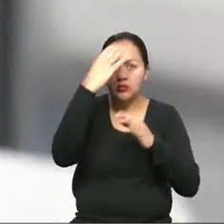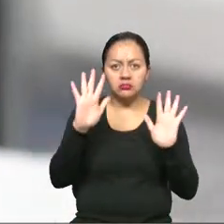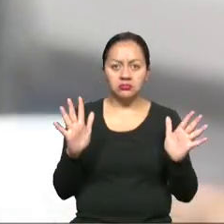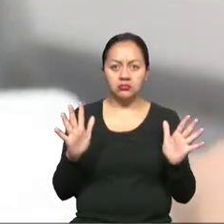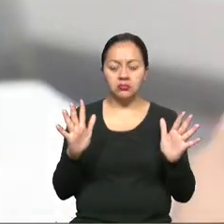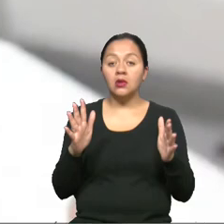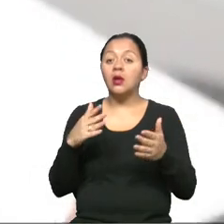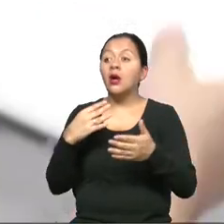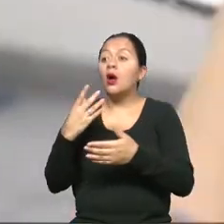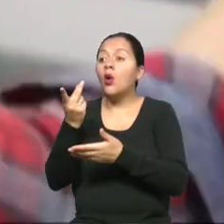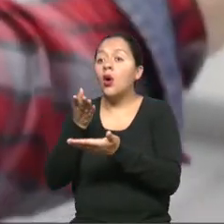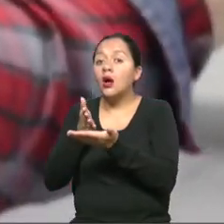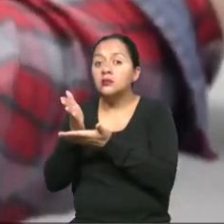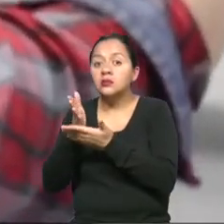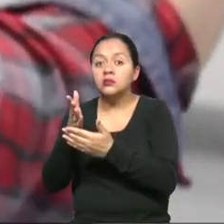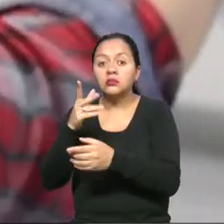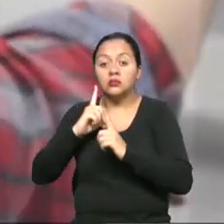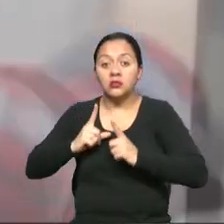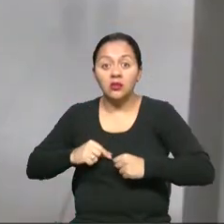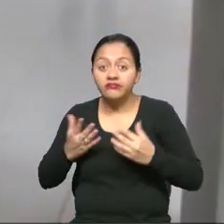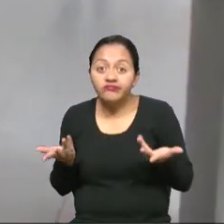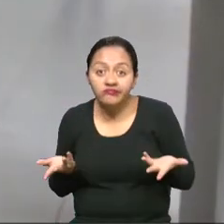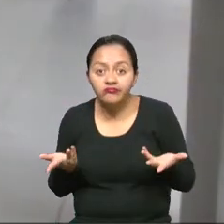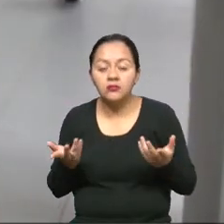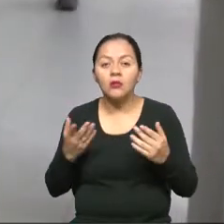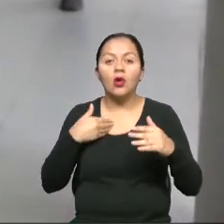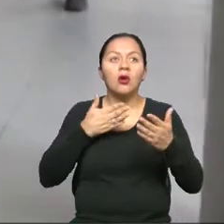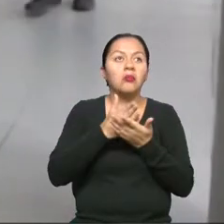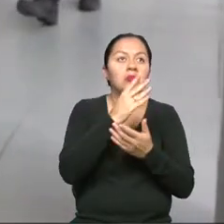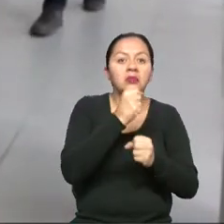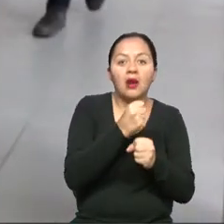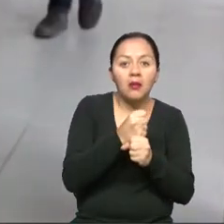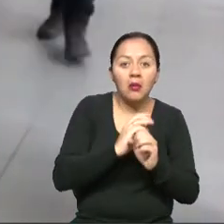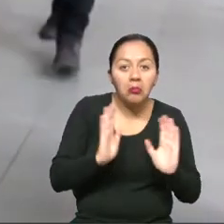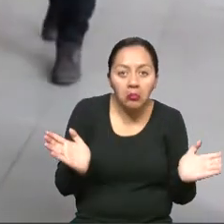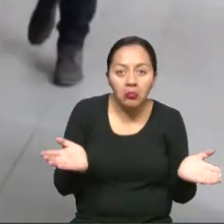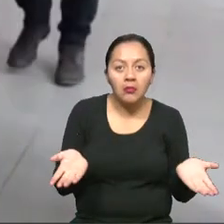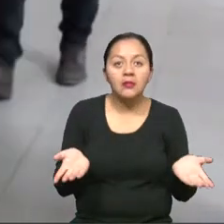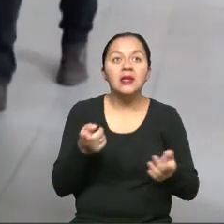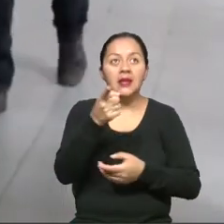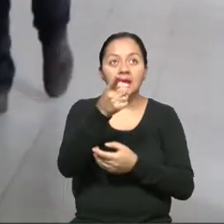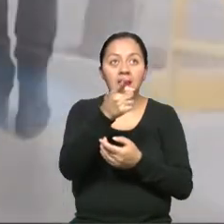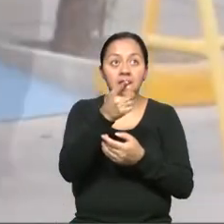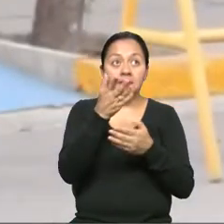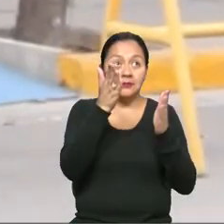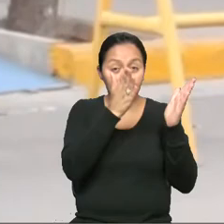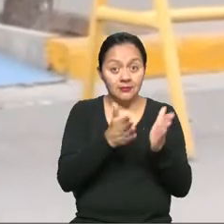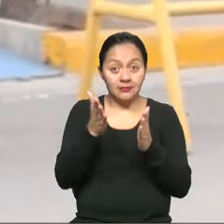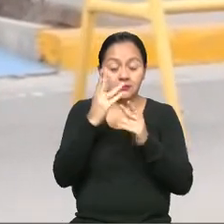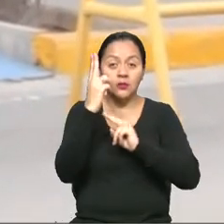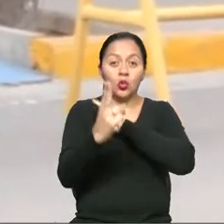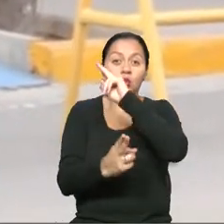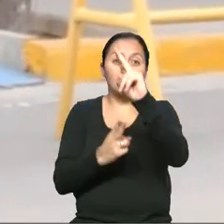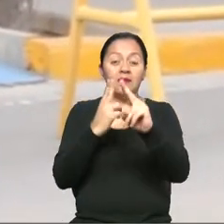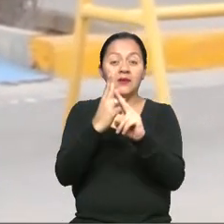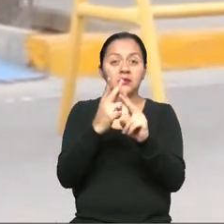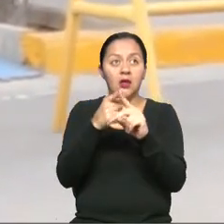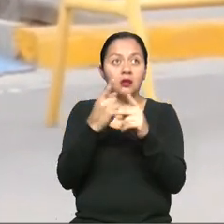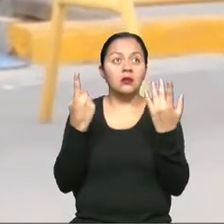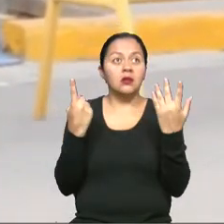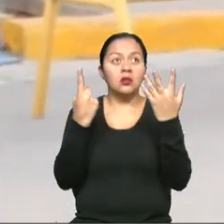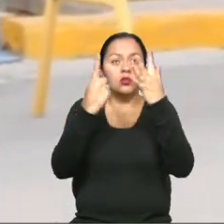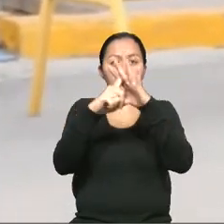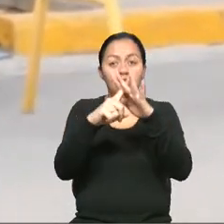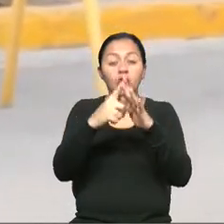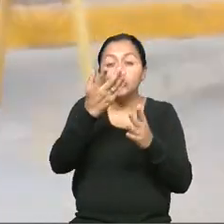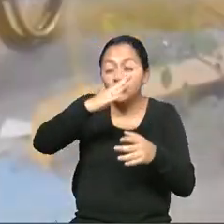e incluso al área laboral. Por el contrario, un diseño universal que promueva un entorno inclusivo permite que